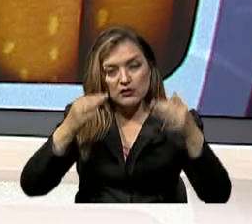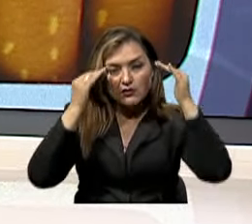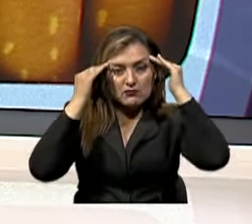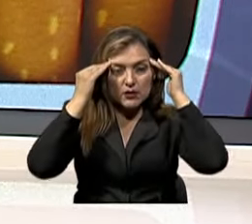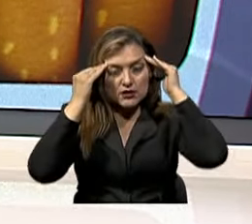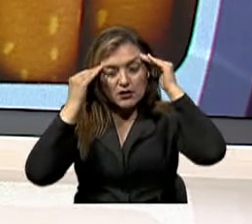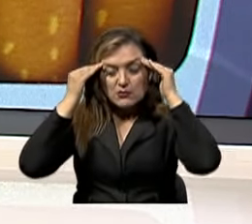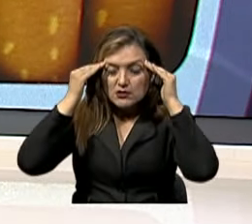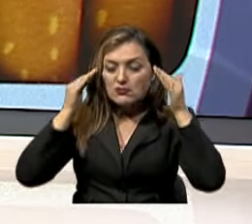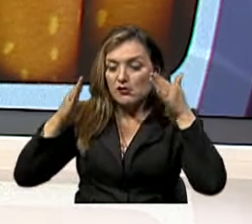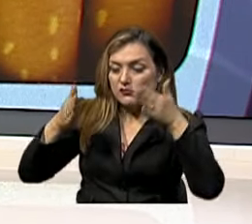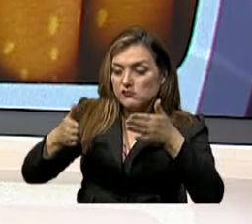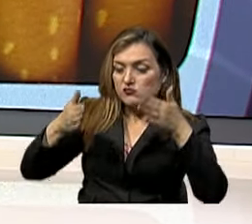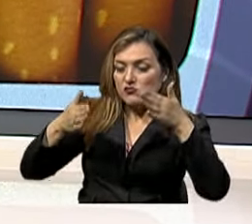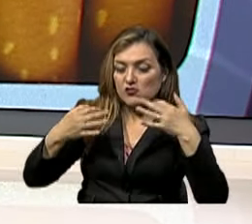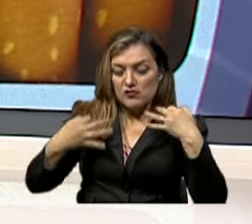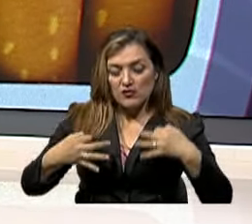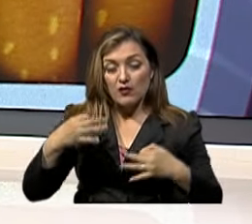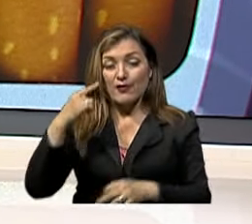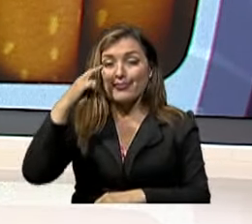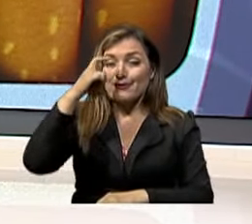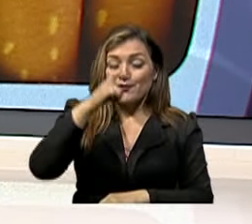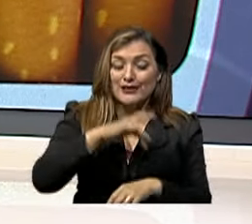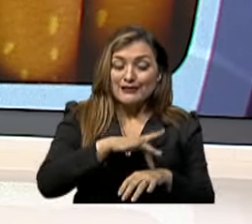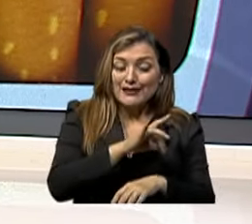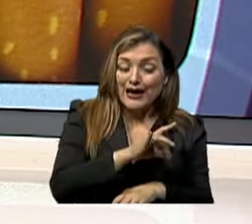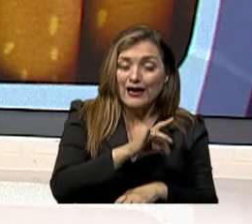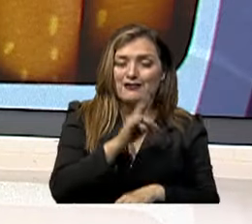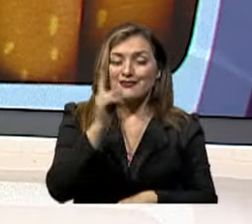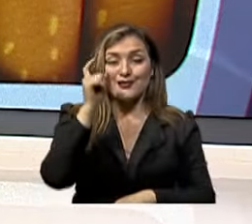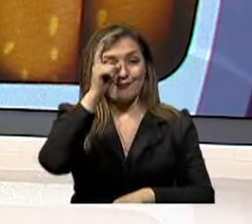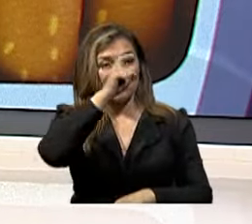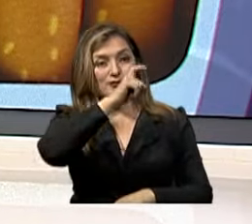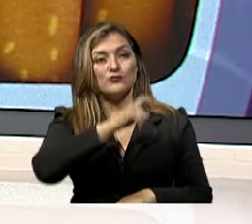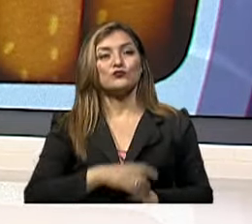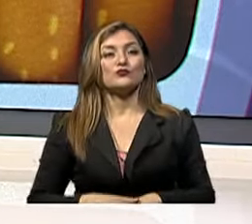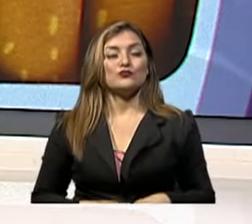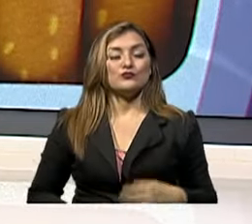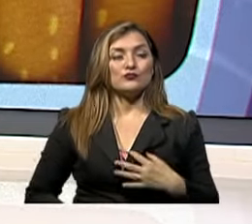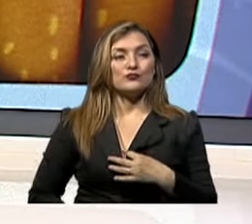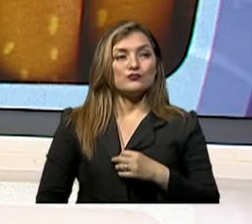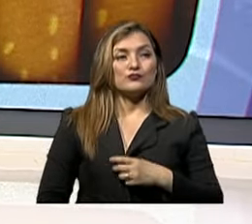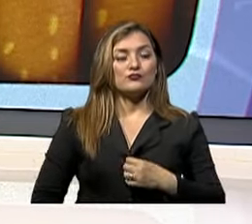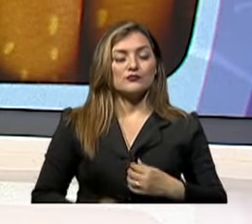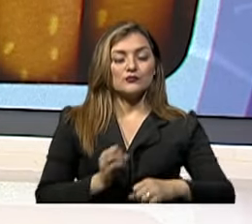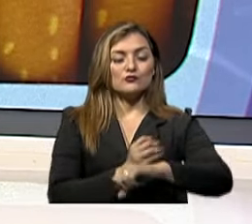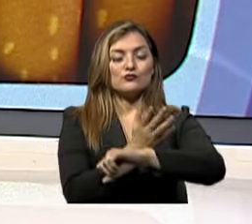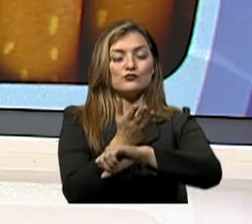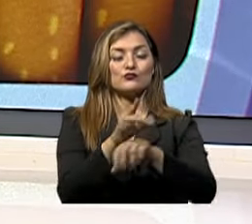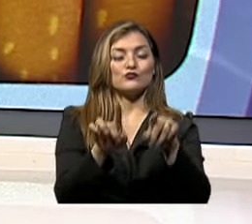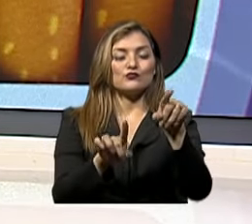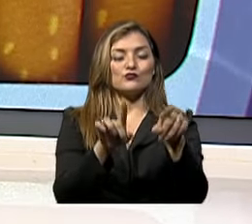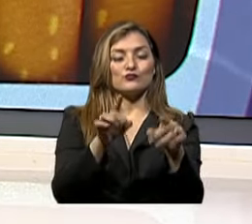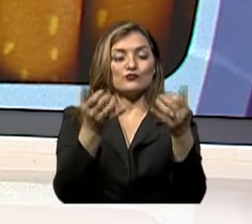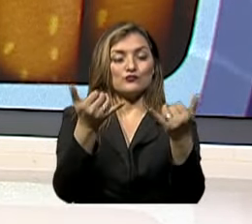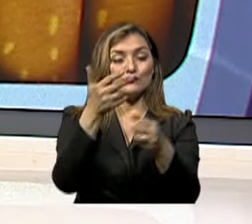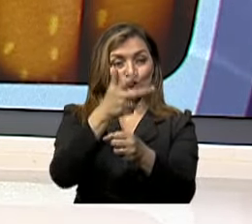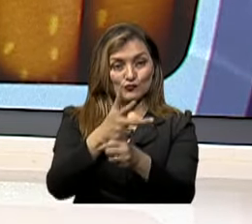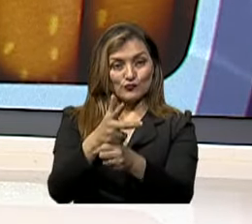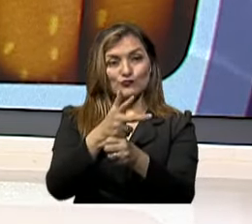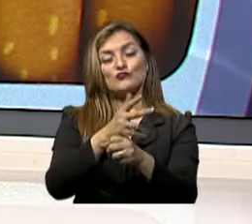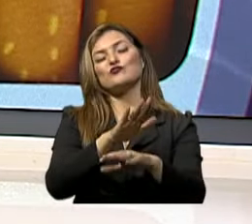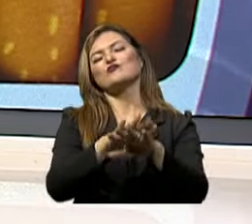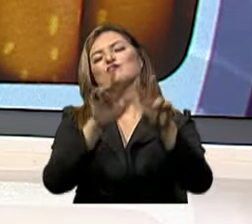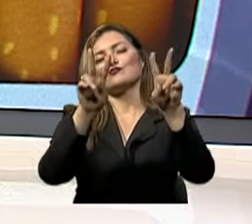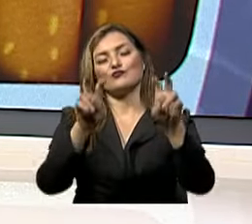sino también física Es decir, es muy complicado dejar de fumar Vamos a ver algunos tips que los pasaremos en este video En